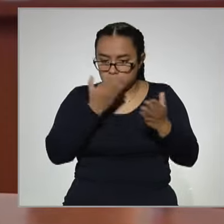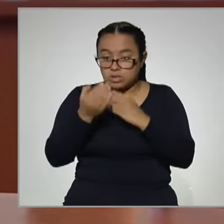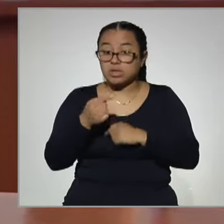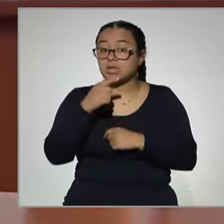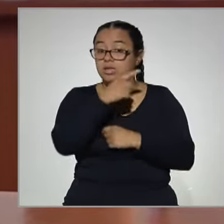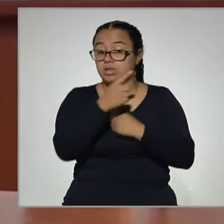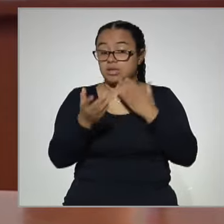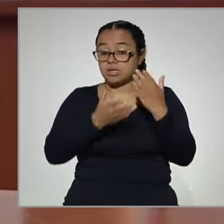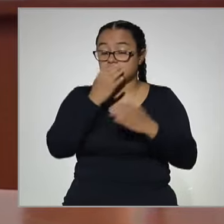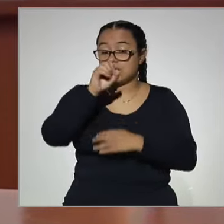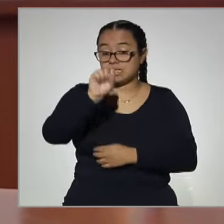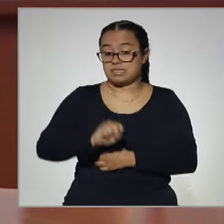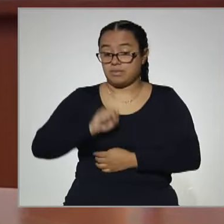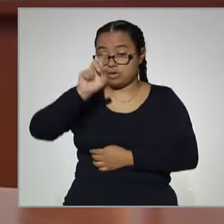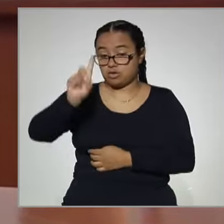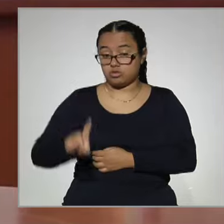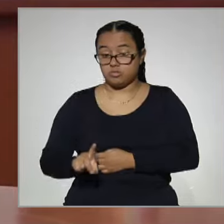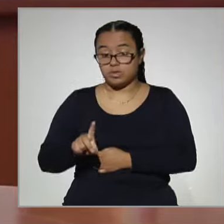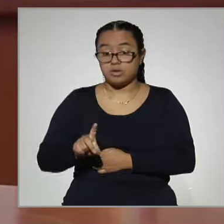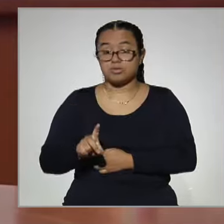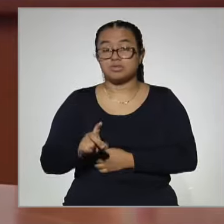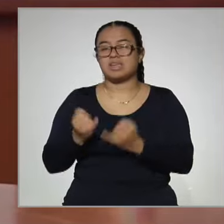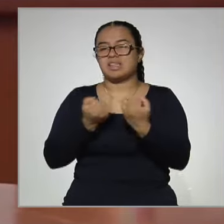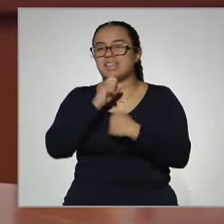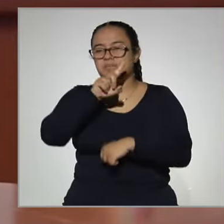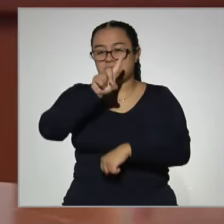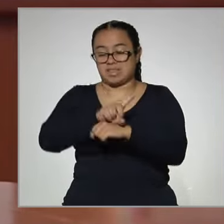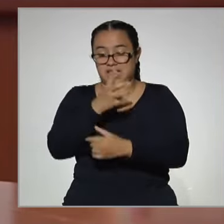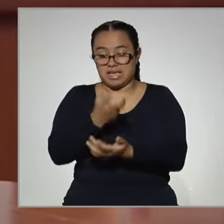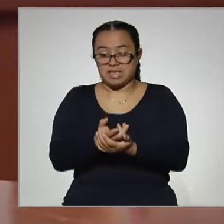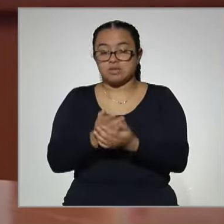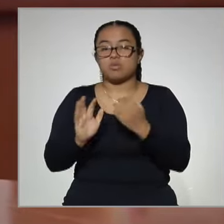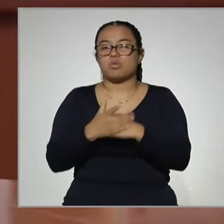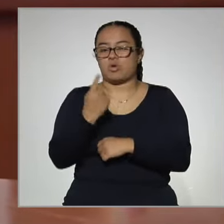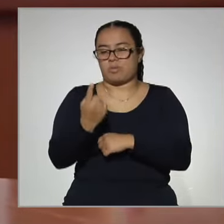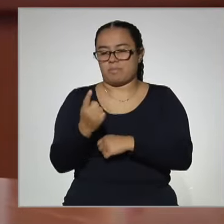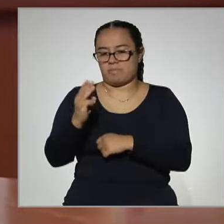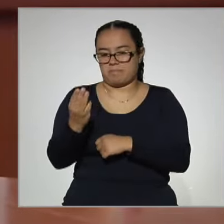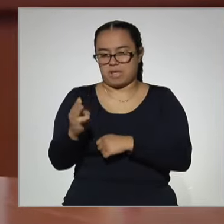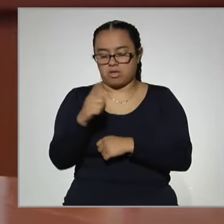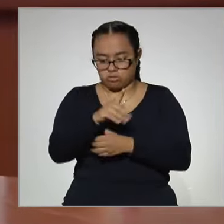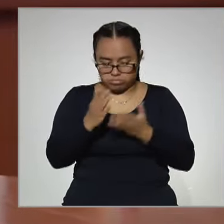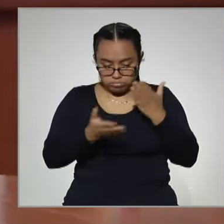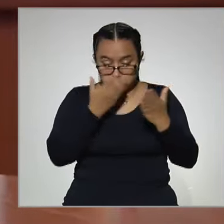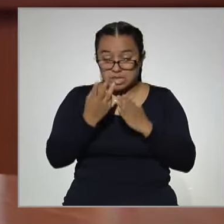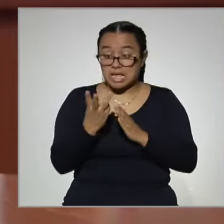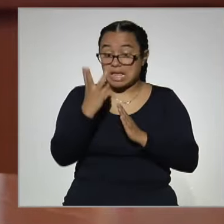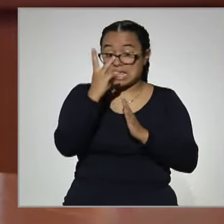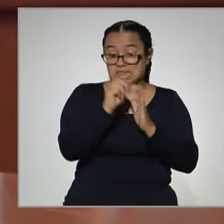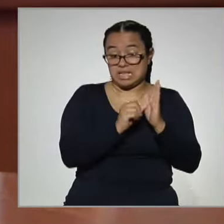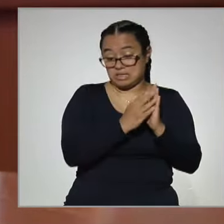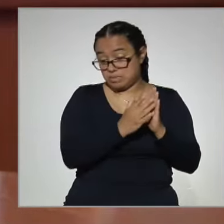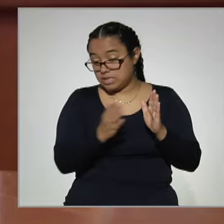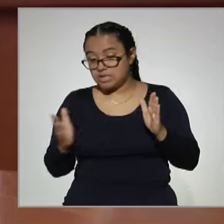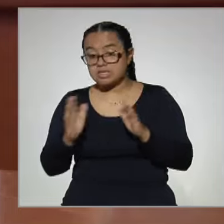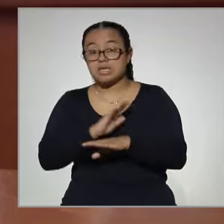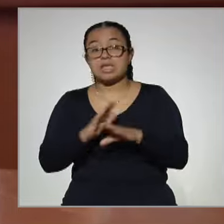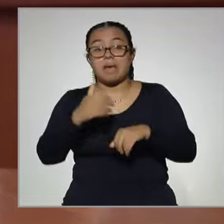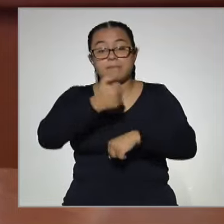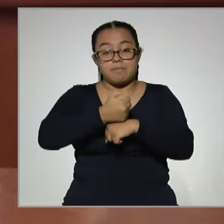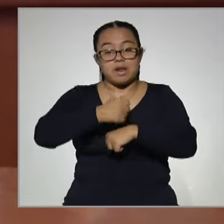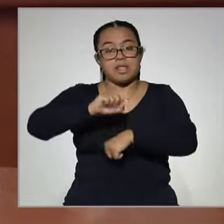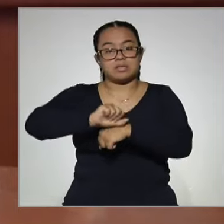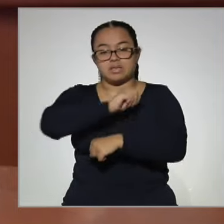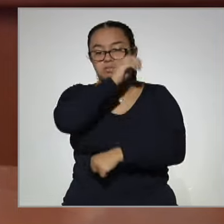Él estudió sábados, domingos y ahora sí que días festivos porque se atravesó el primero de mayo. En tres meses terminó su primaria y su